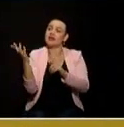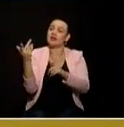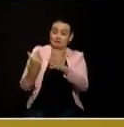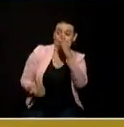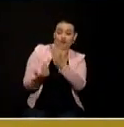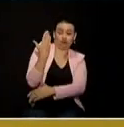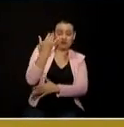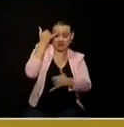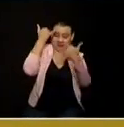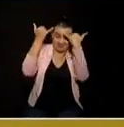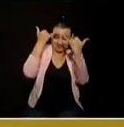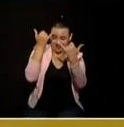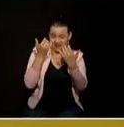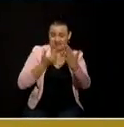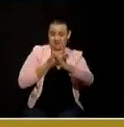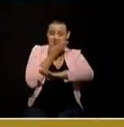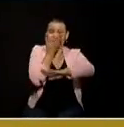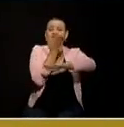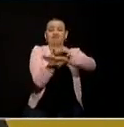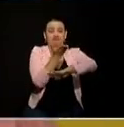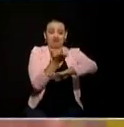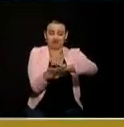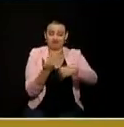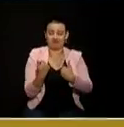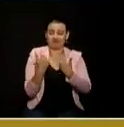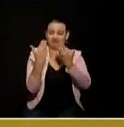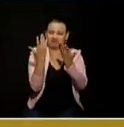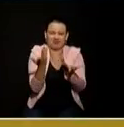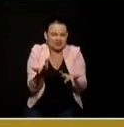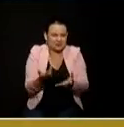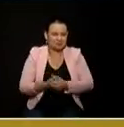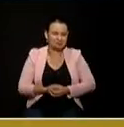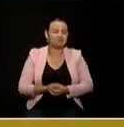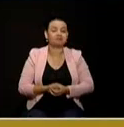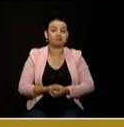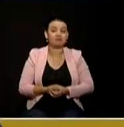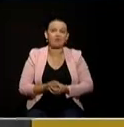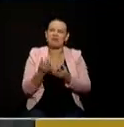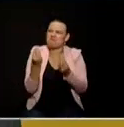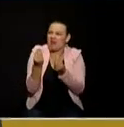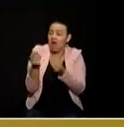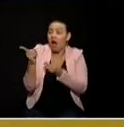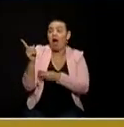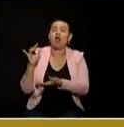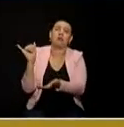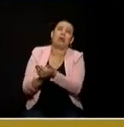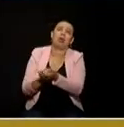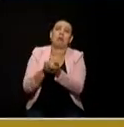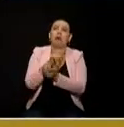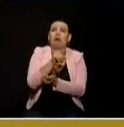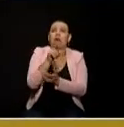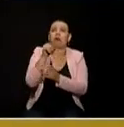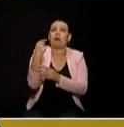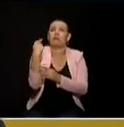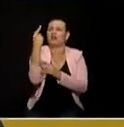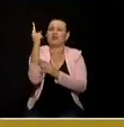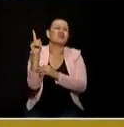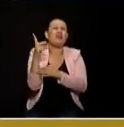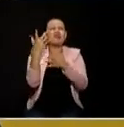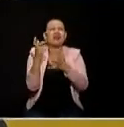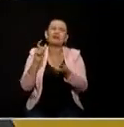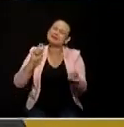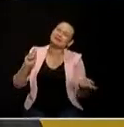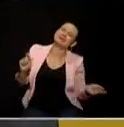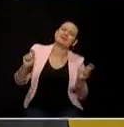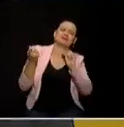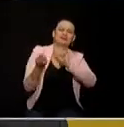tenemos una propuesta no sólo para cambiar a los mismos con las mismas sino para que construyamos un nuevo proyecto de futuro una visión al